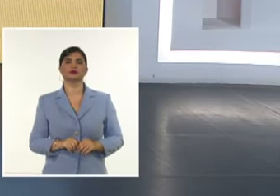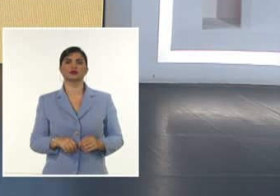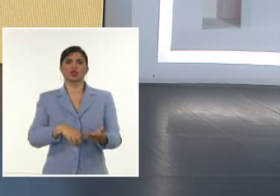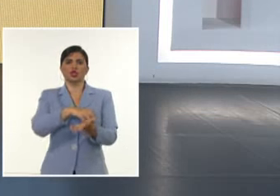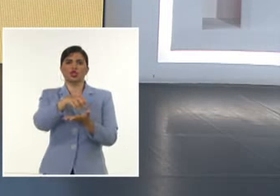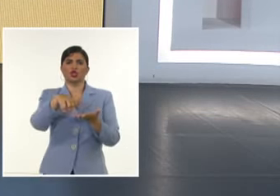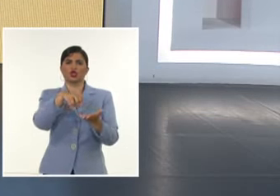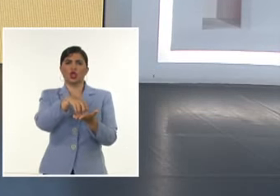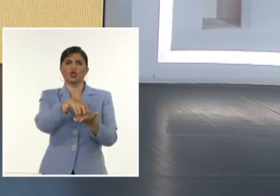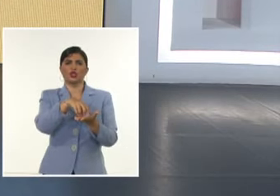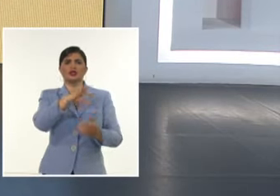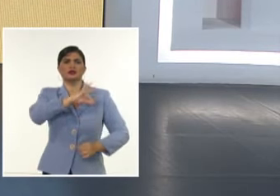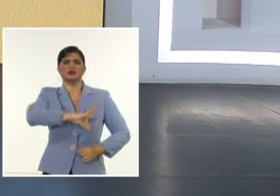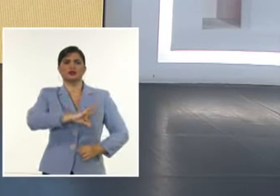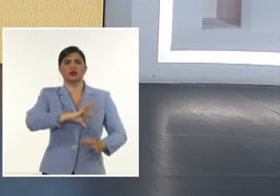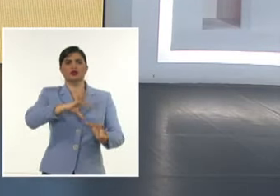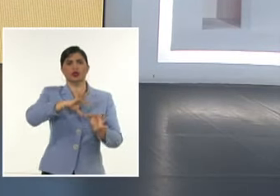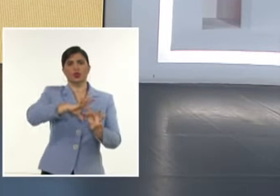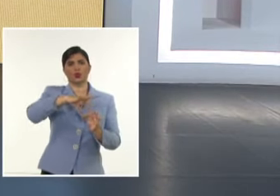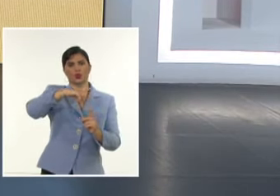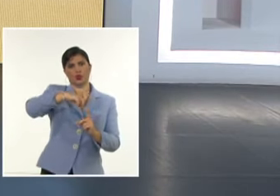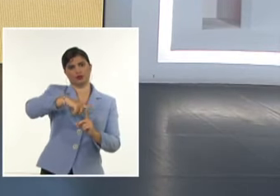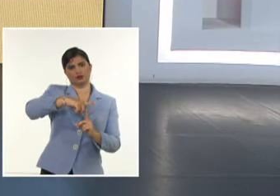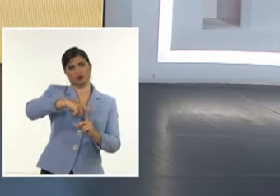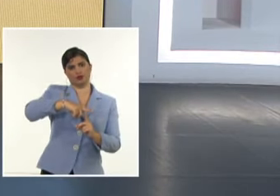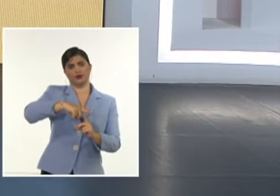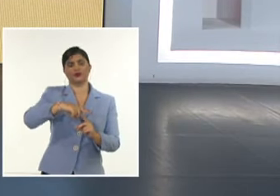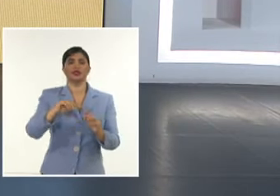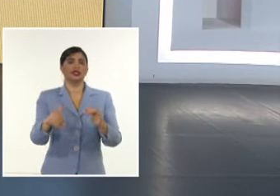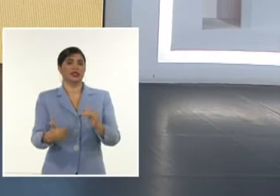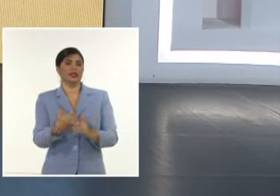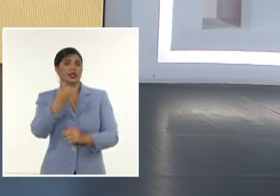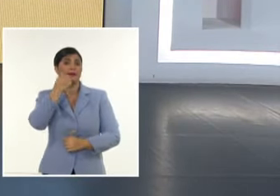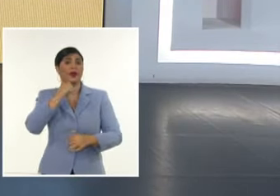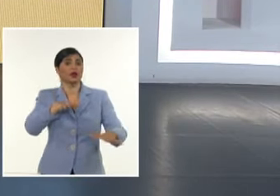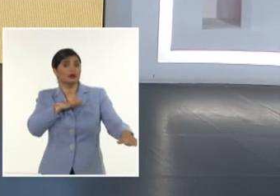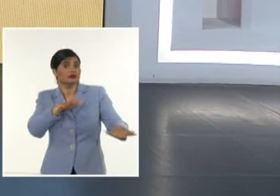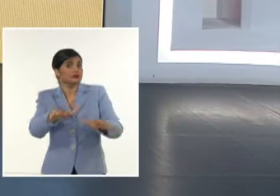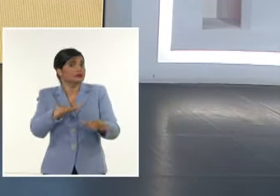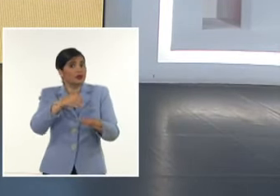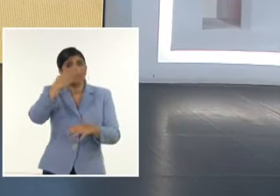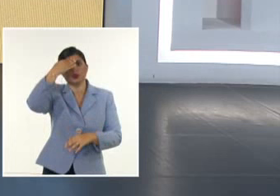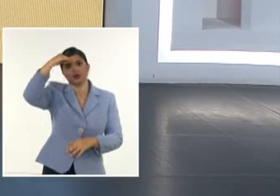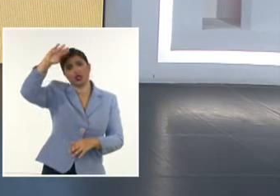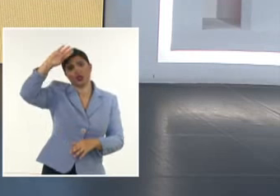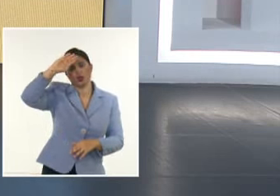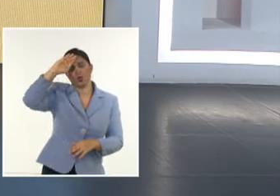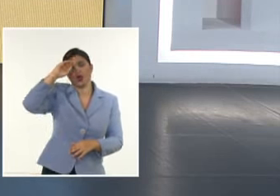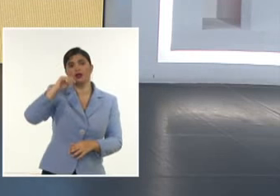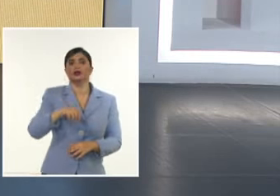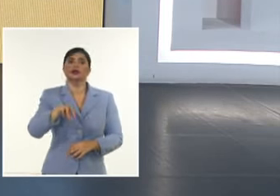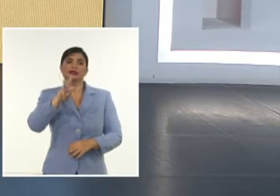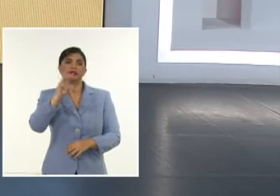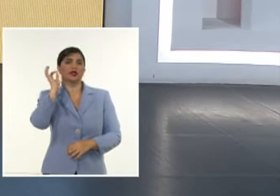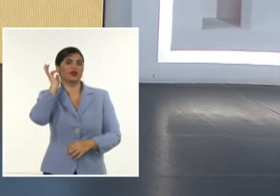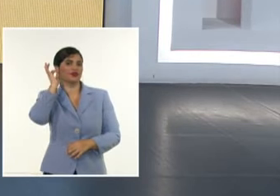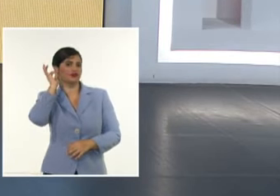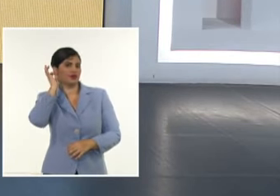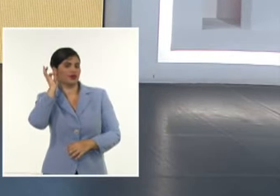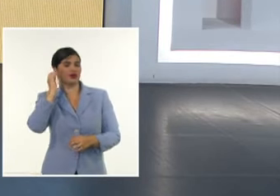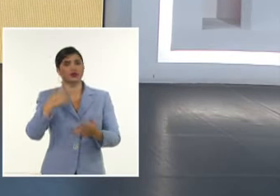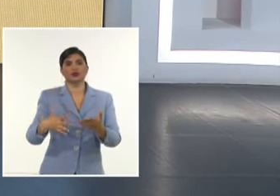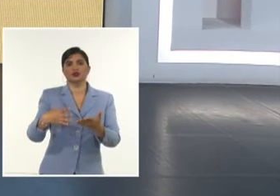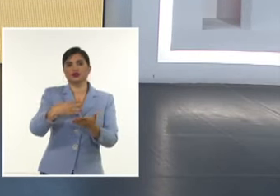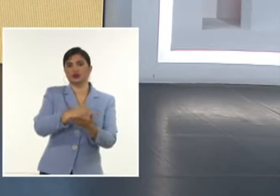provincia de Guantánamo El día que más sismos ha ocurrido fue el pasado 3 de febrero Con un total de